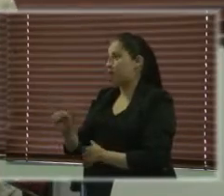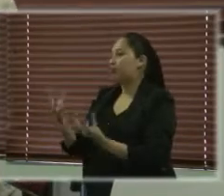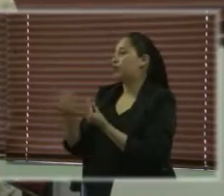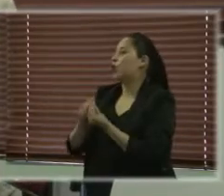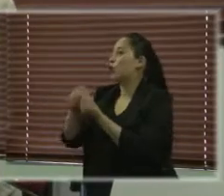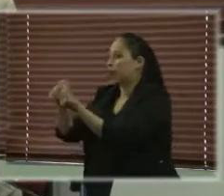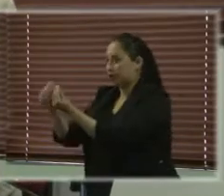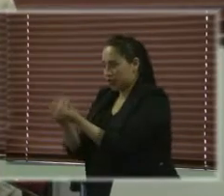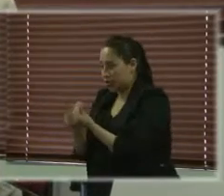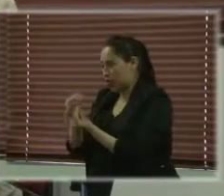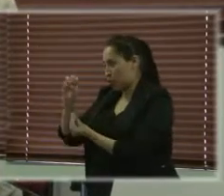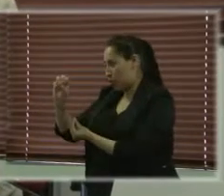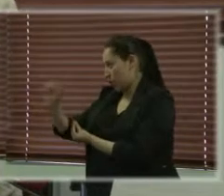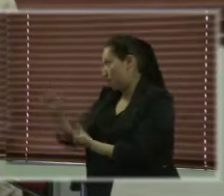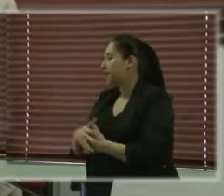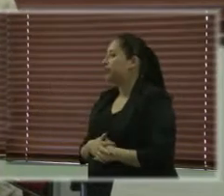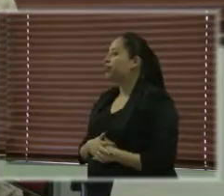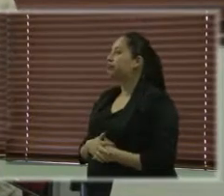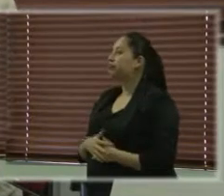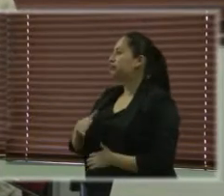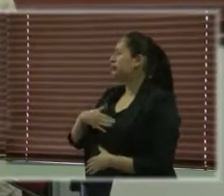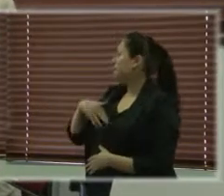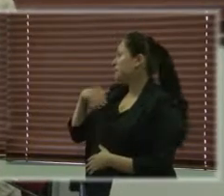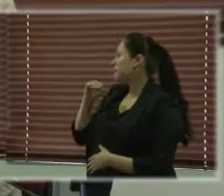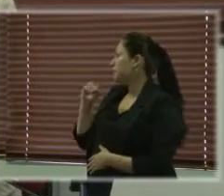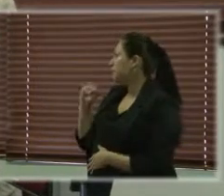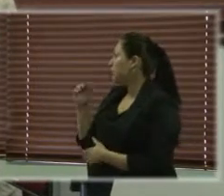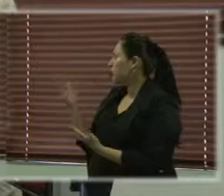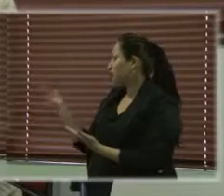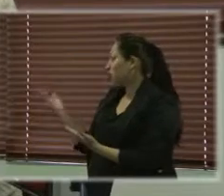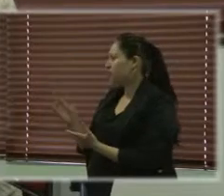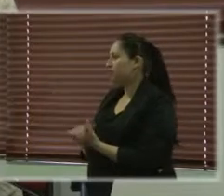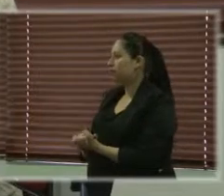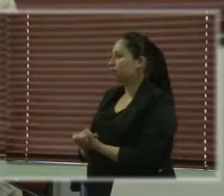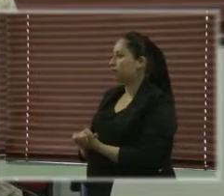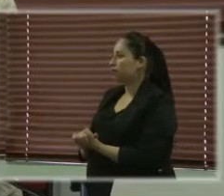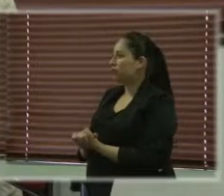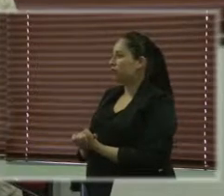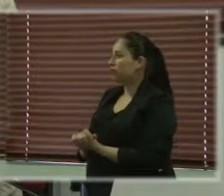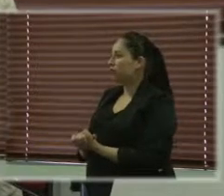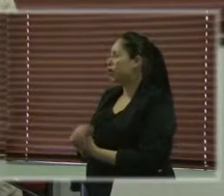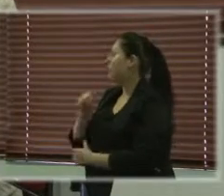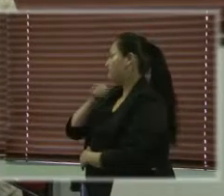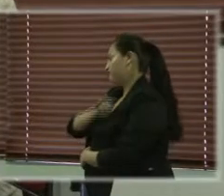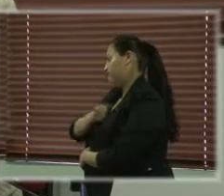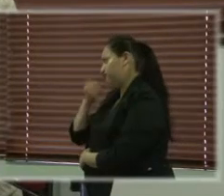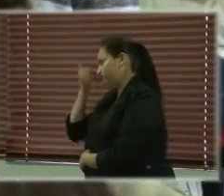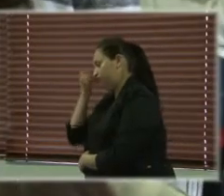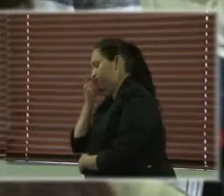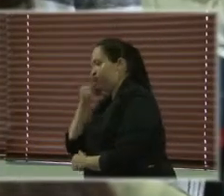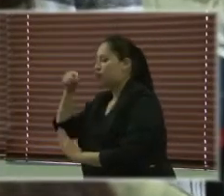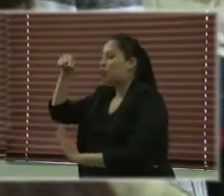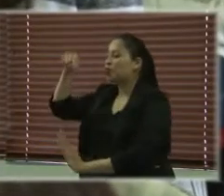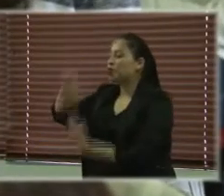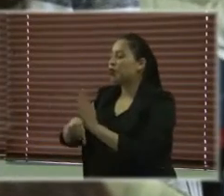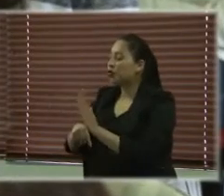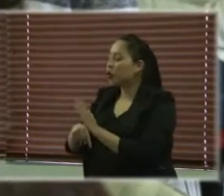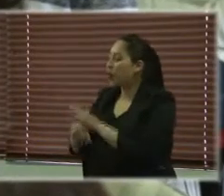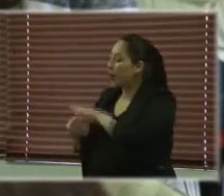Yo quisiera, Silvia, pedirte que profundizaras un poco más en el paso a paso de la metodología.